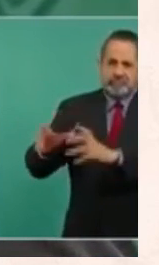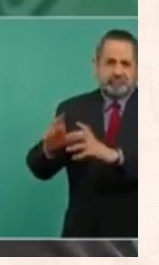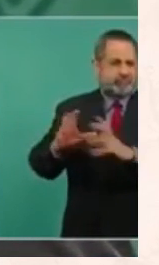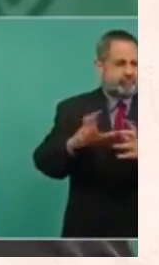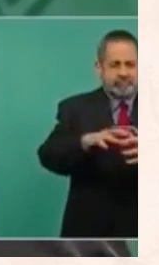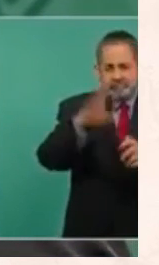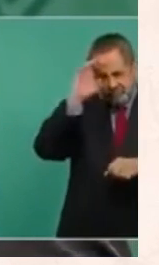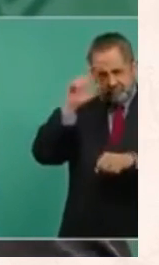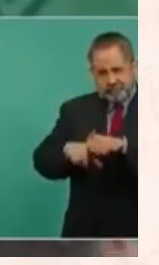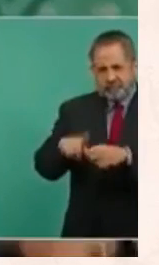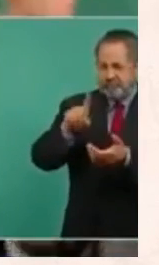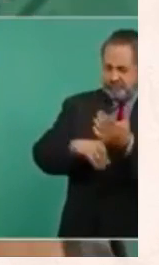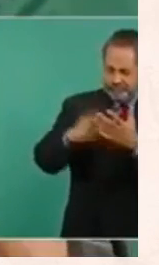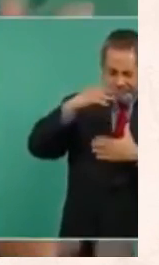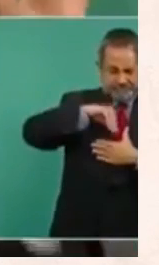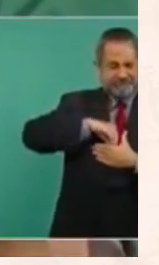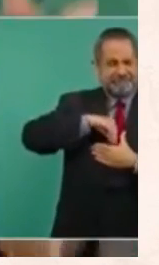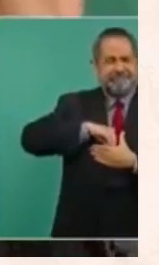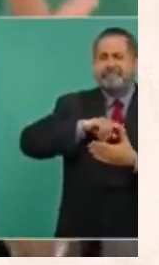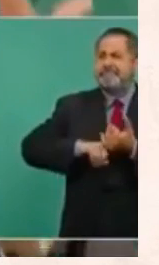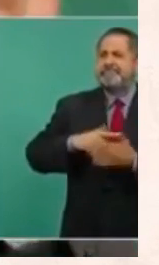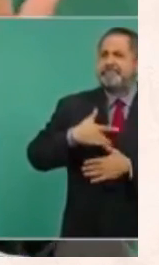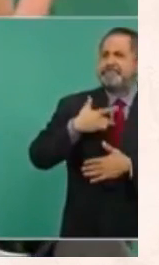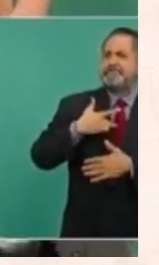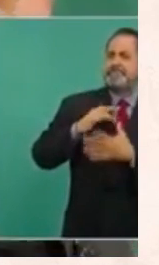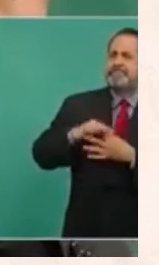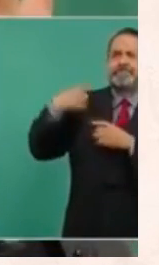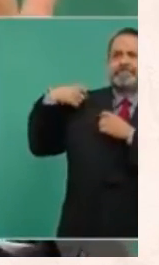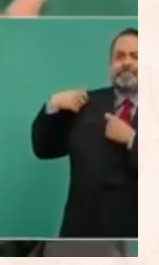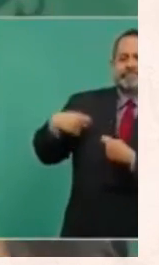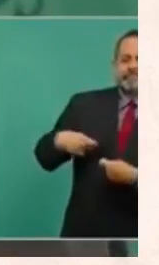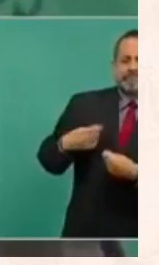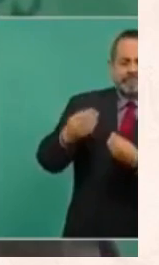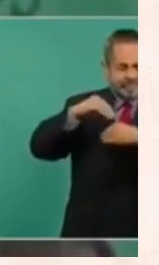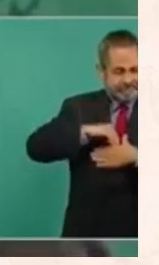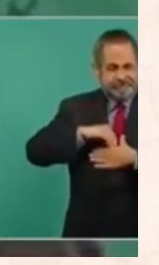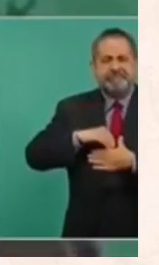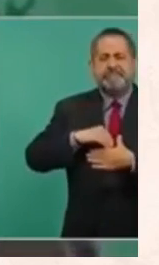o el predominio de las grandes civilizaciones.